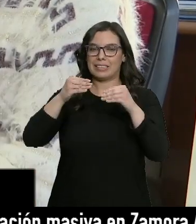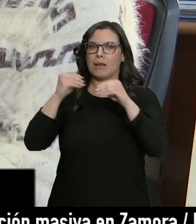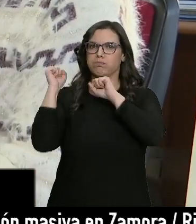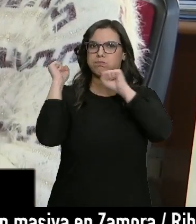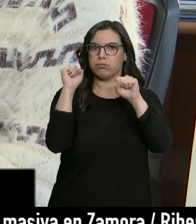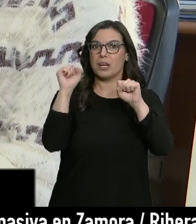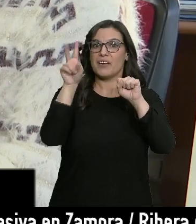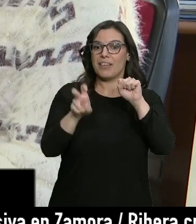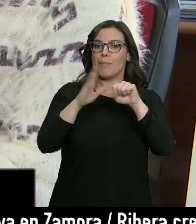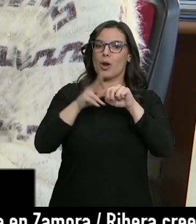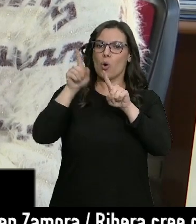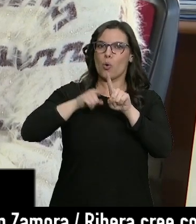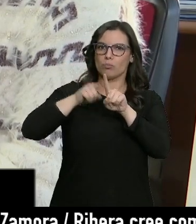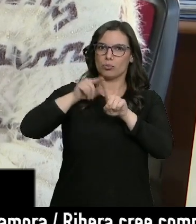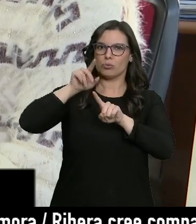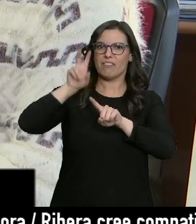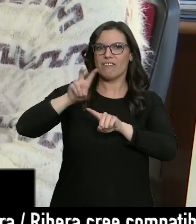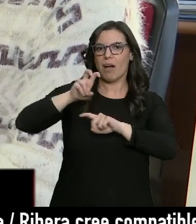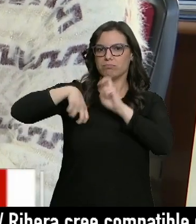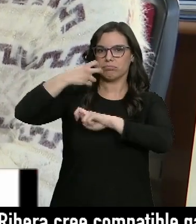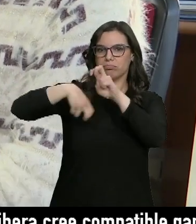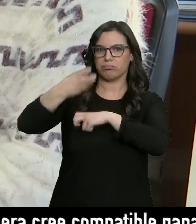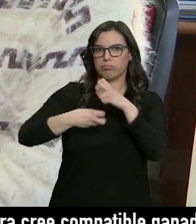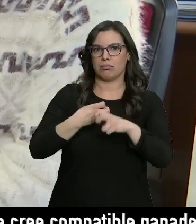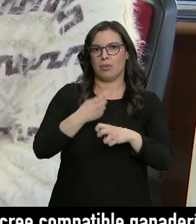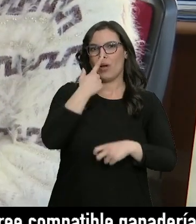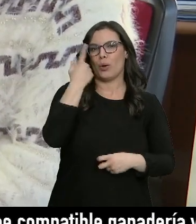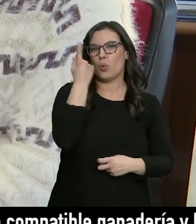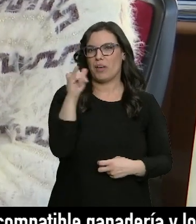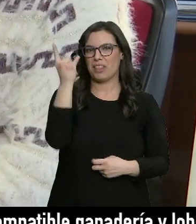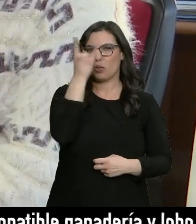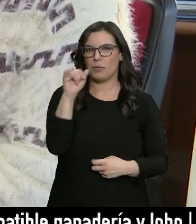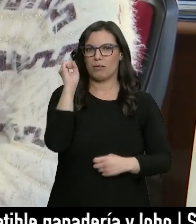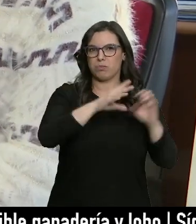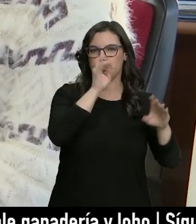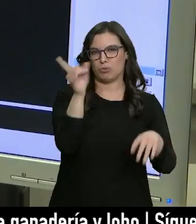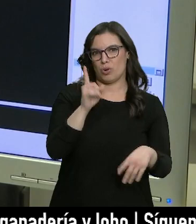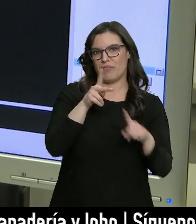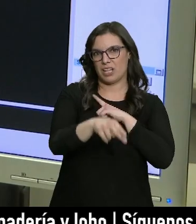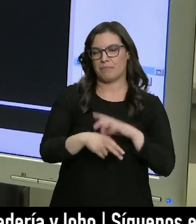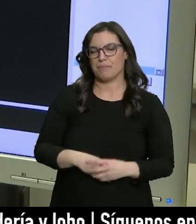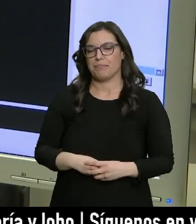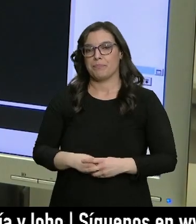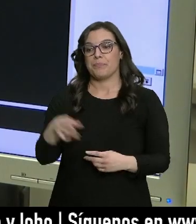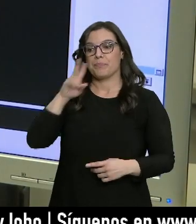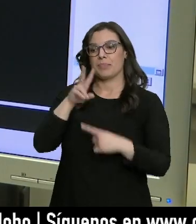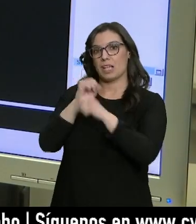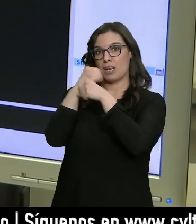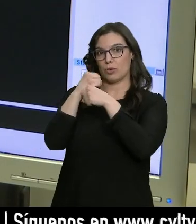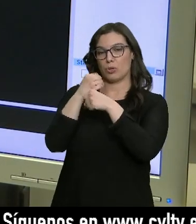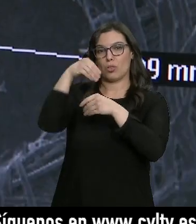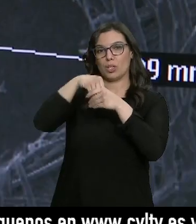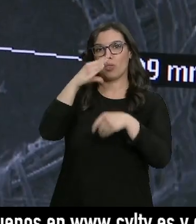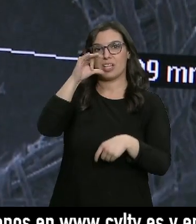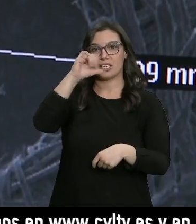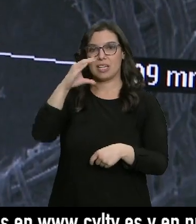reutilizables en lugar de hacerlos desechables como son todos estos materiales. En este laboratorio de CSIC